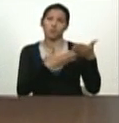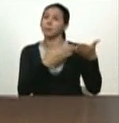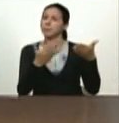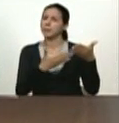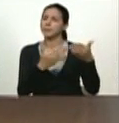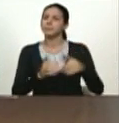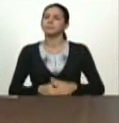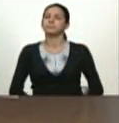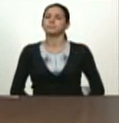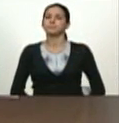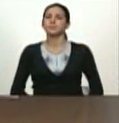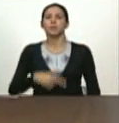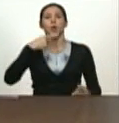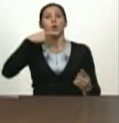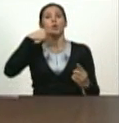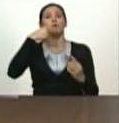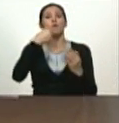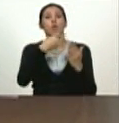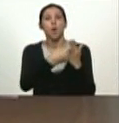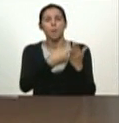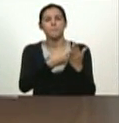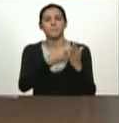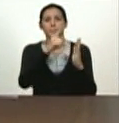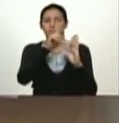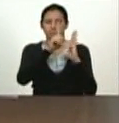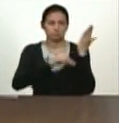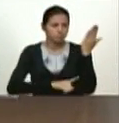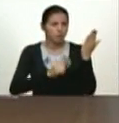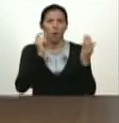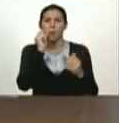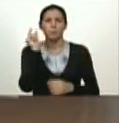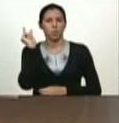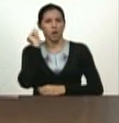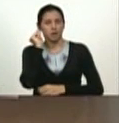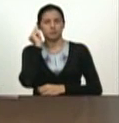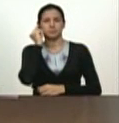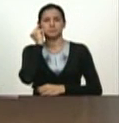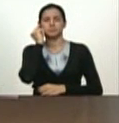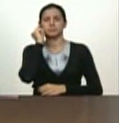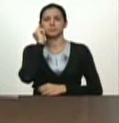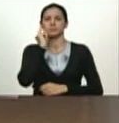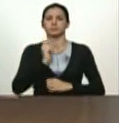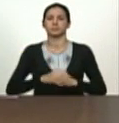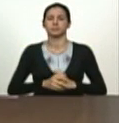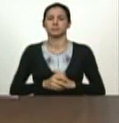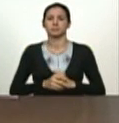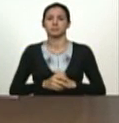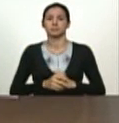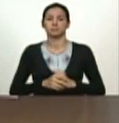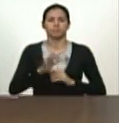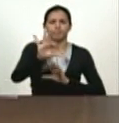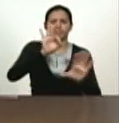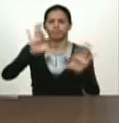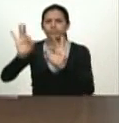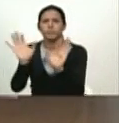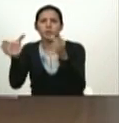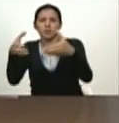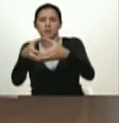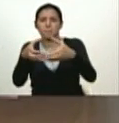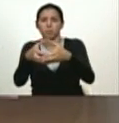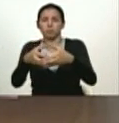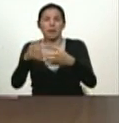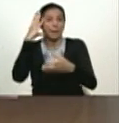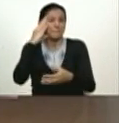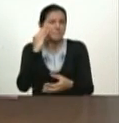nombres de hombres y mujeres para hacer un equipo que reúna la